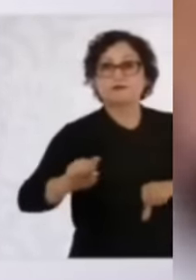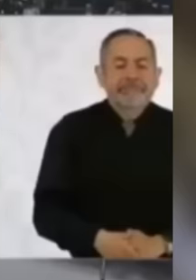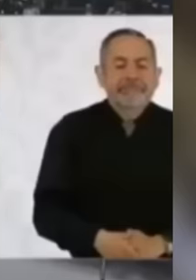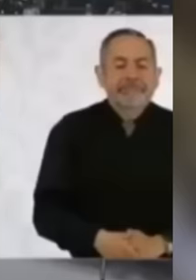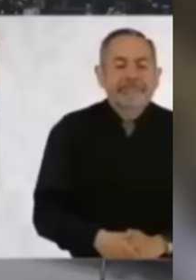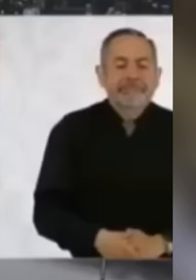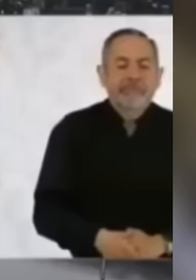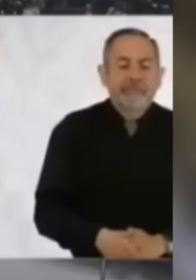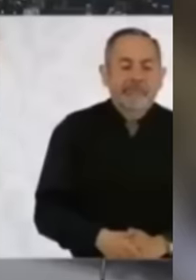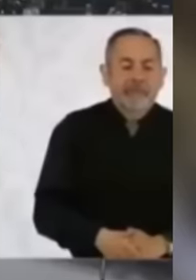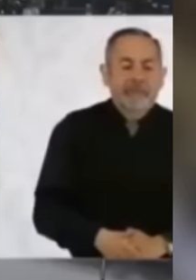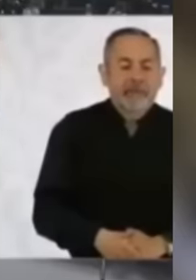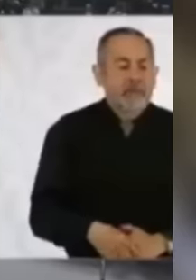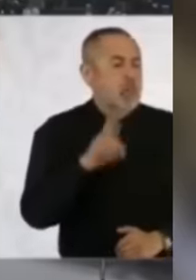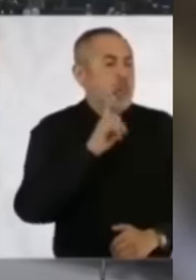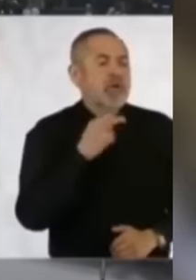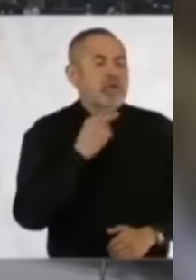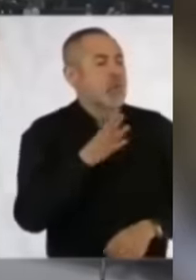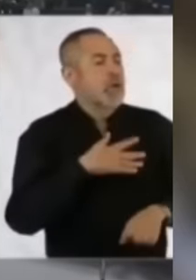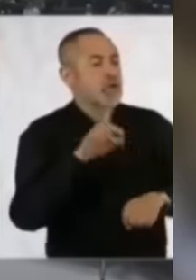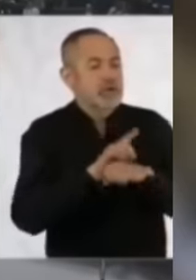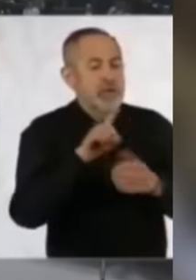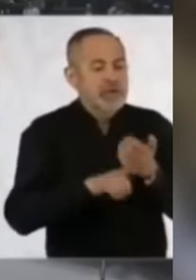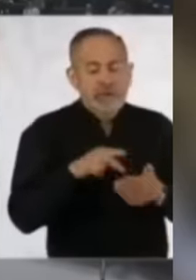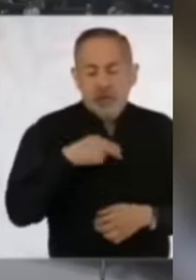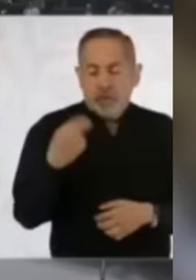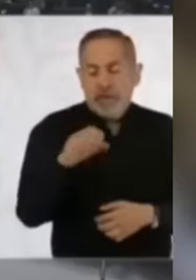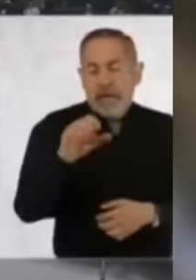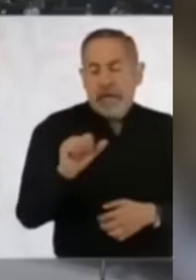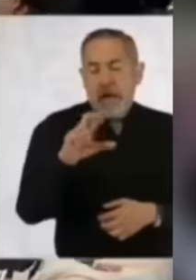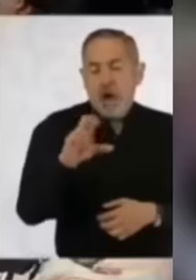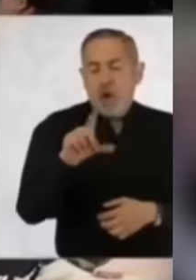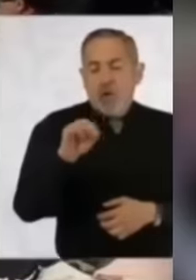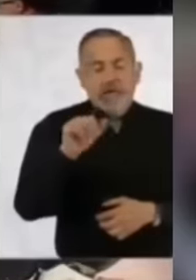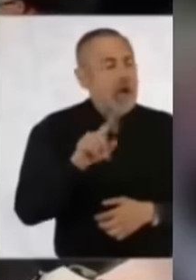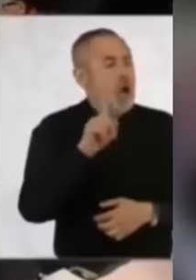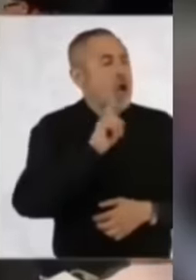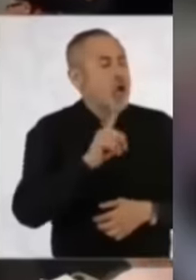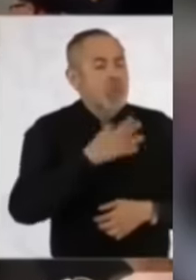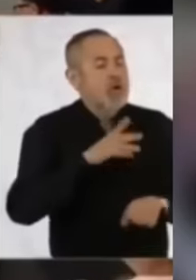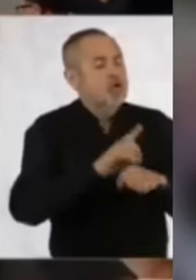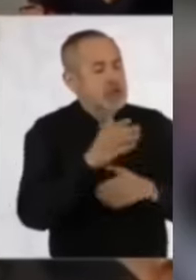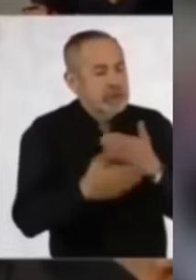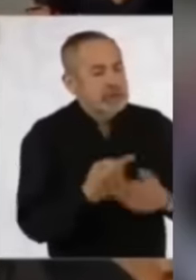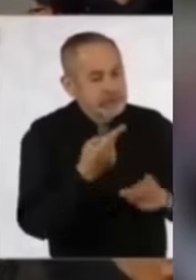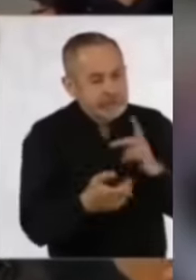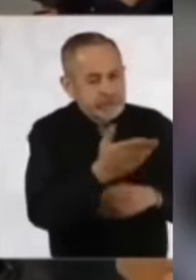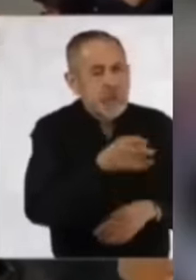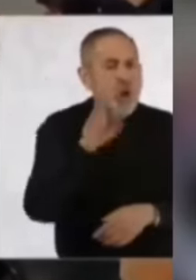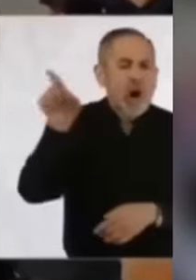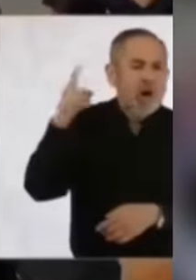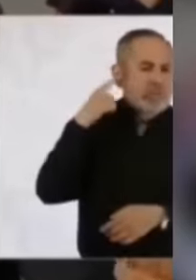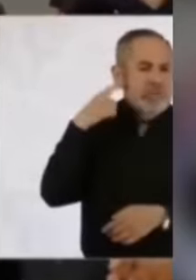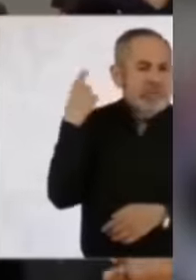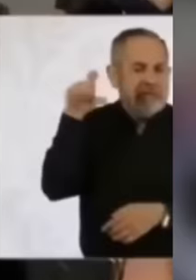Escuchemos. Buenos días, yo soy Carolina de Código Libre.mx. Presidenta, buenos días. Comencemos con lo ocurrido en Querétaro,